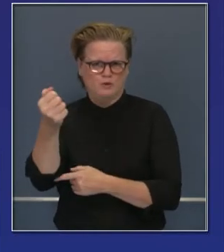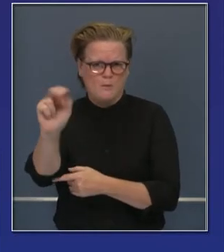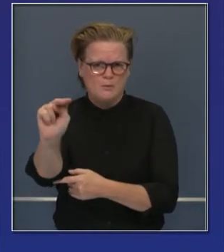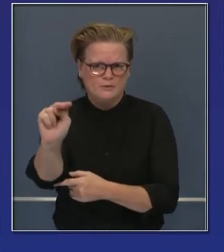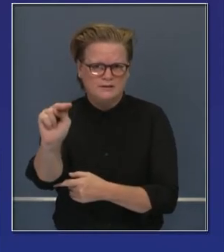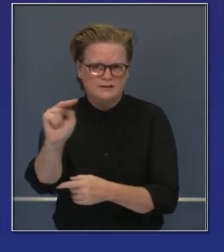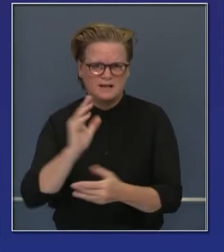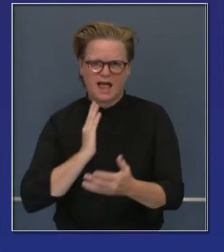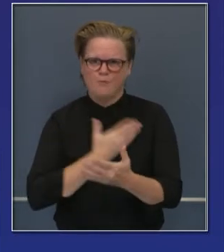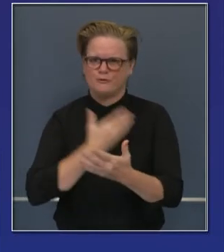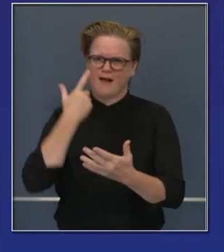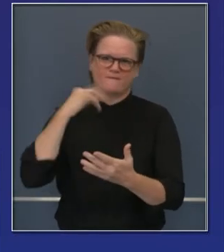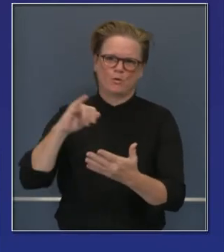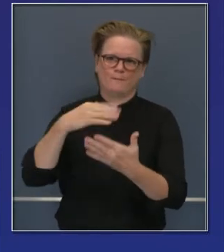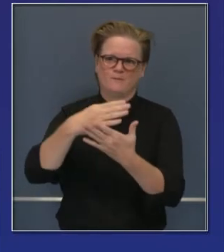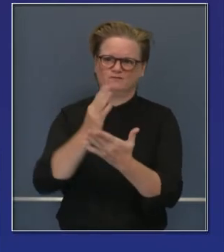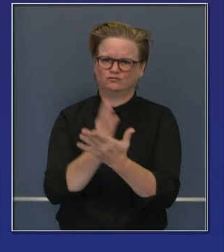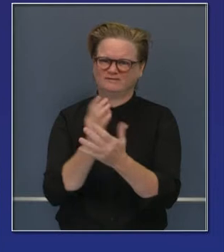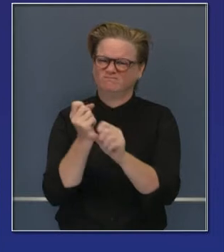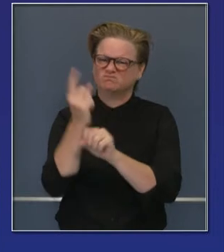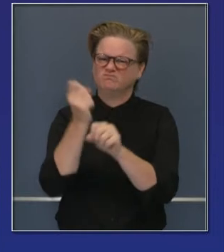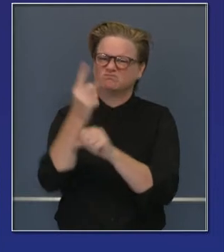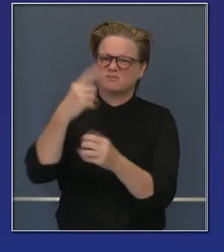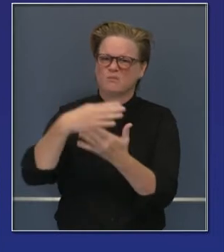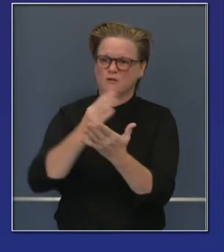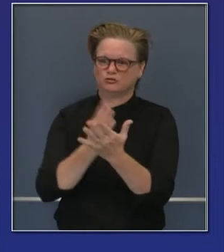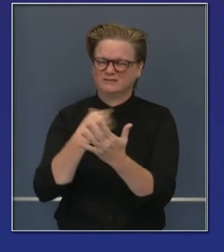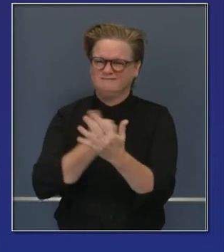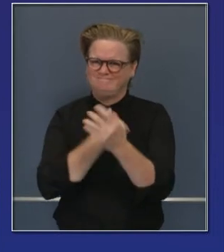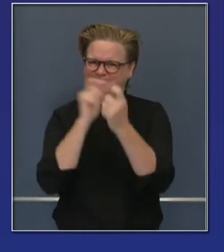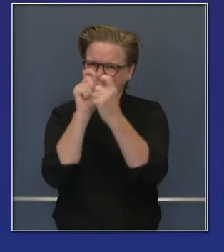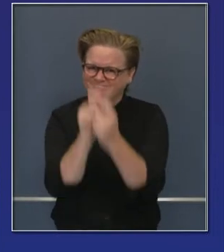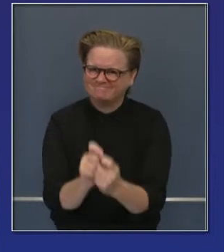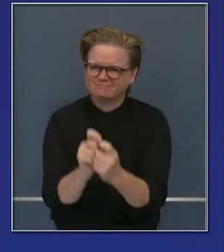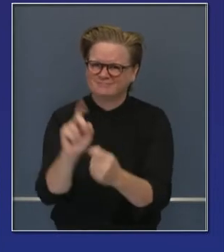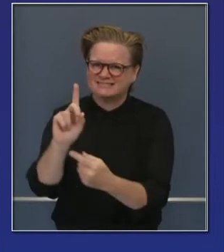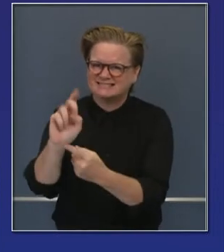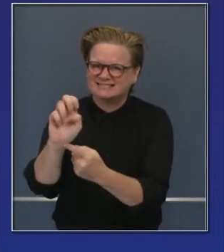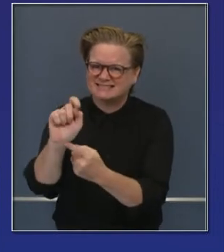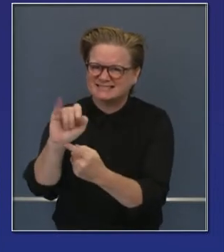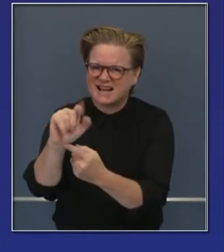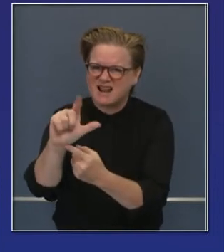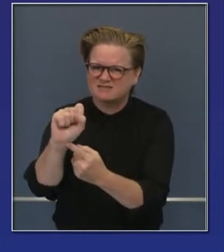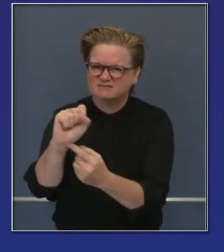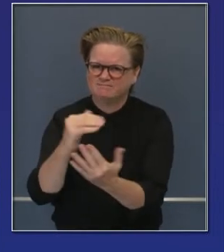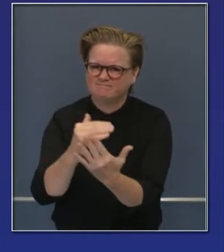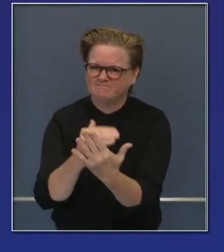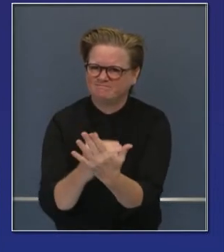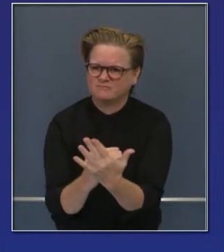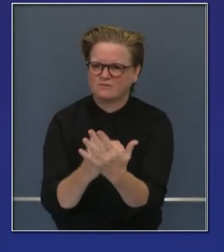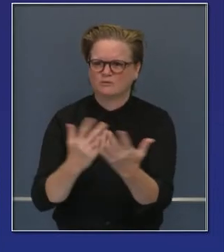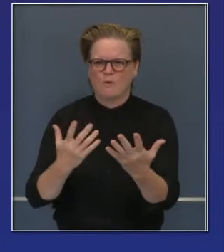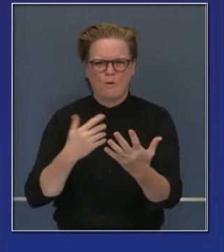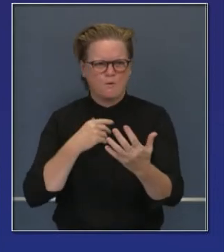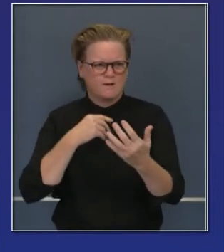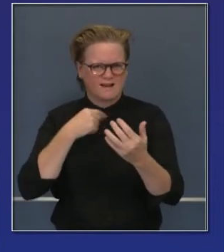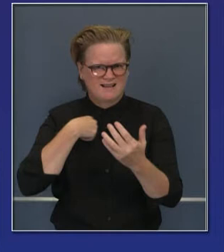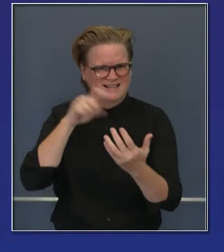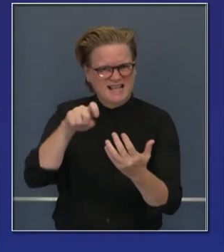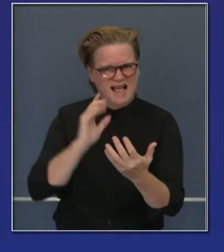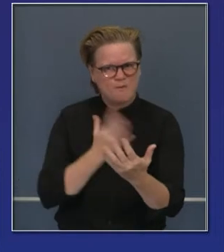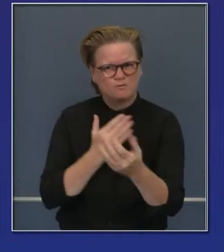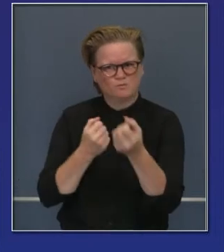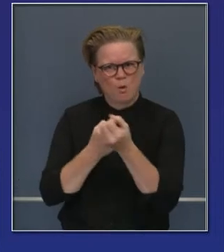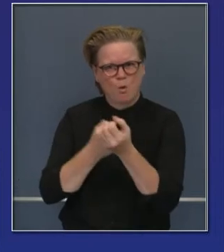de nuestra administración con peticiones específicas para apoyo concordando con la legislatura.